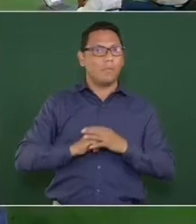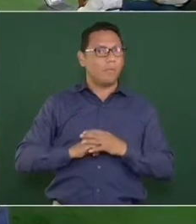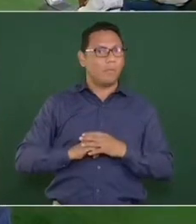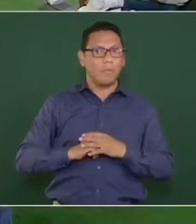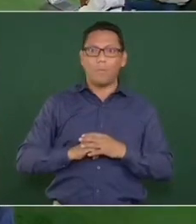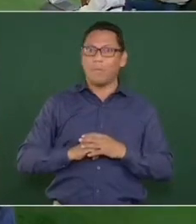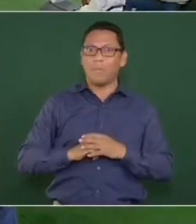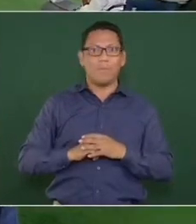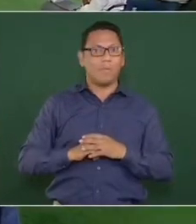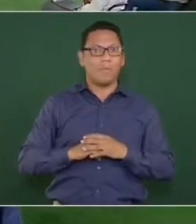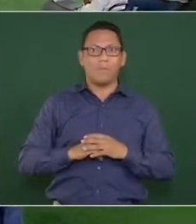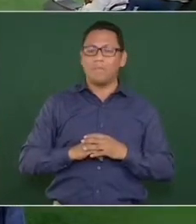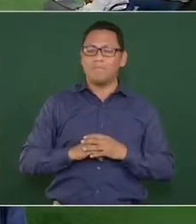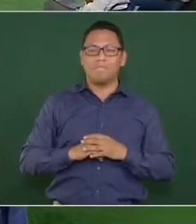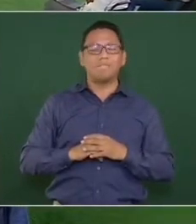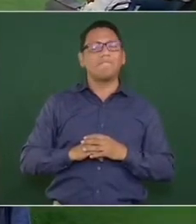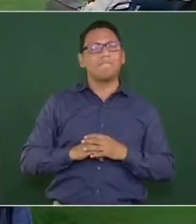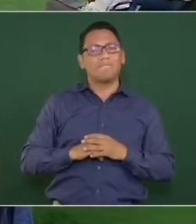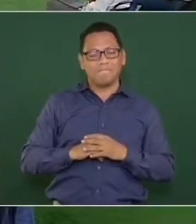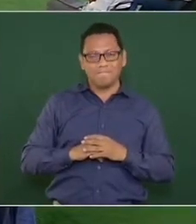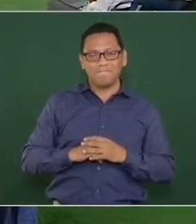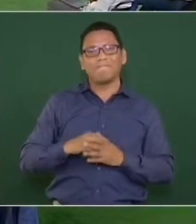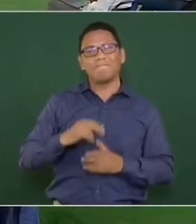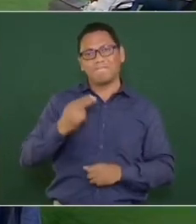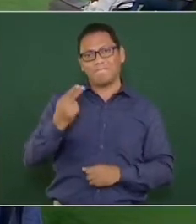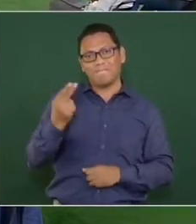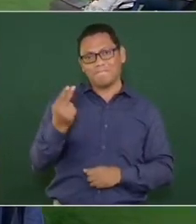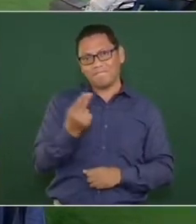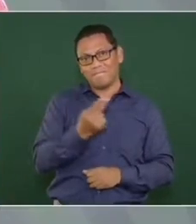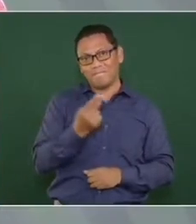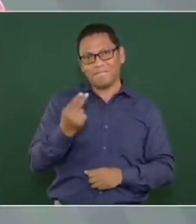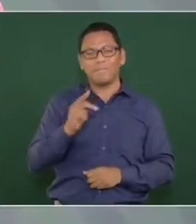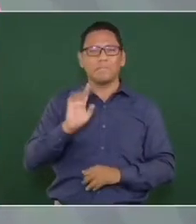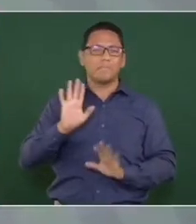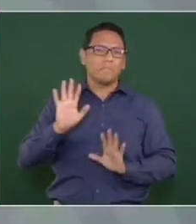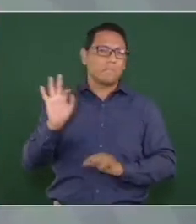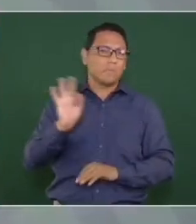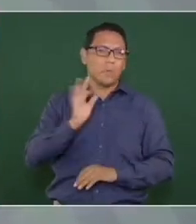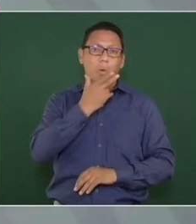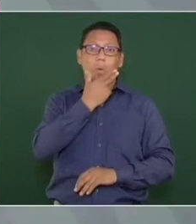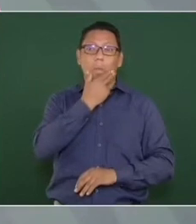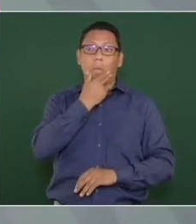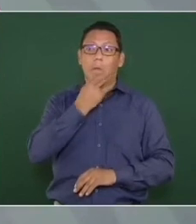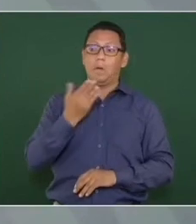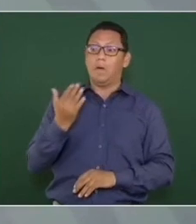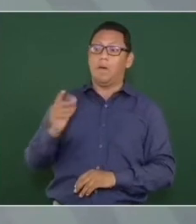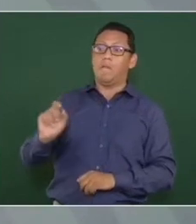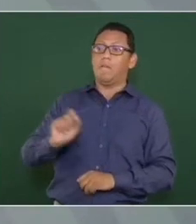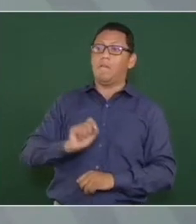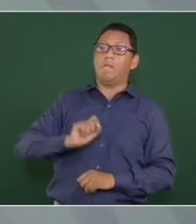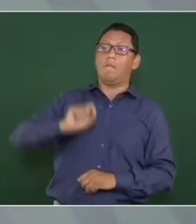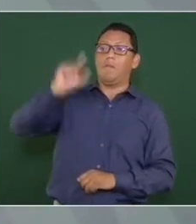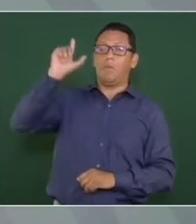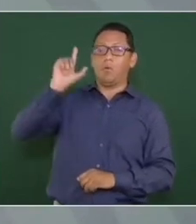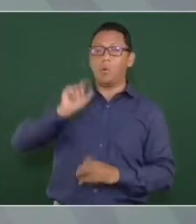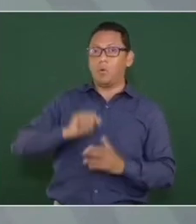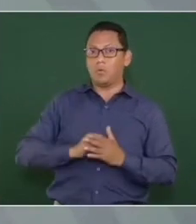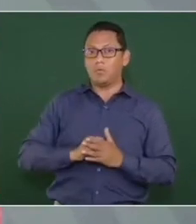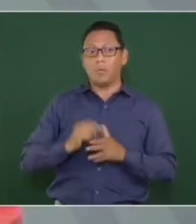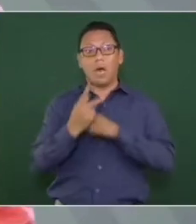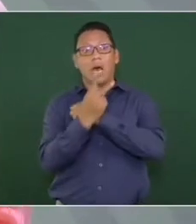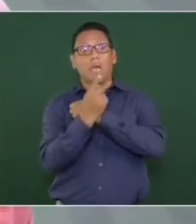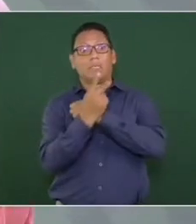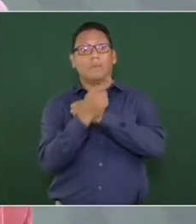No, es cosa de que hay un hombre muy famoso, una mujer muy famosa